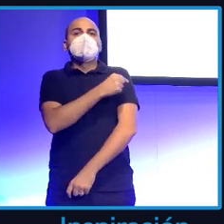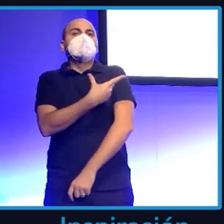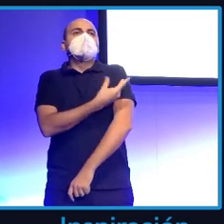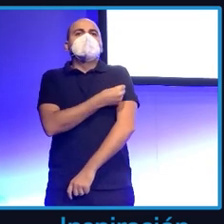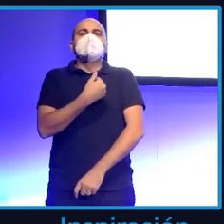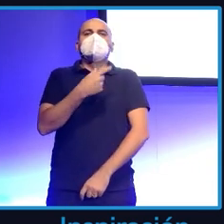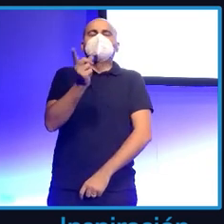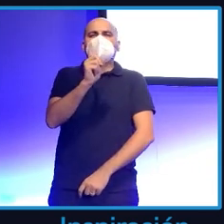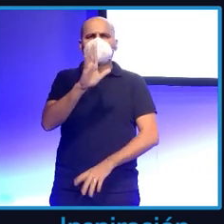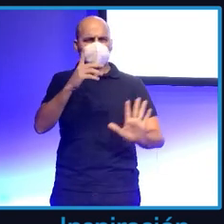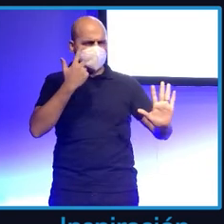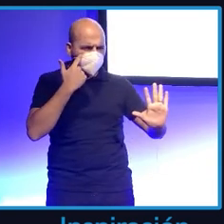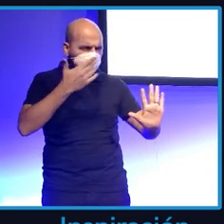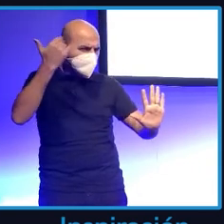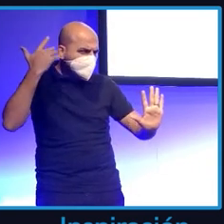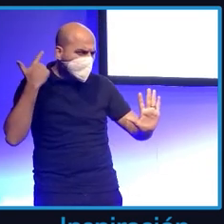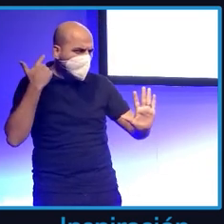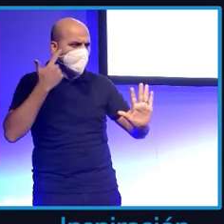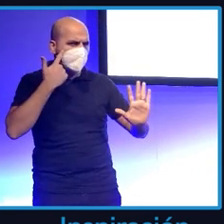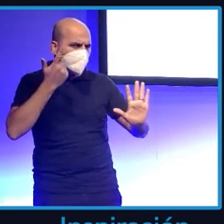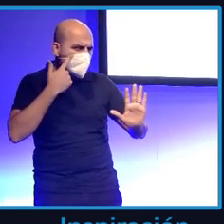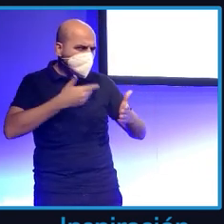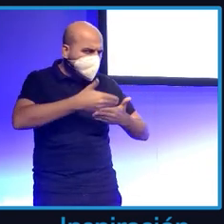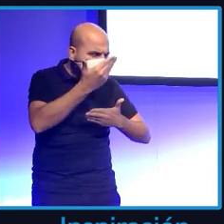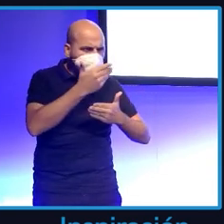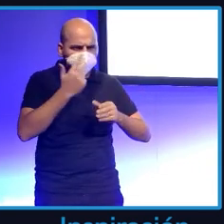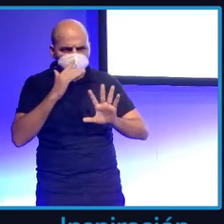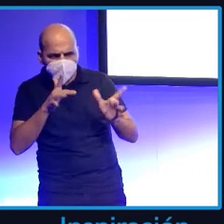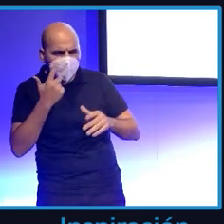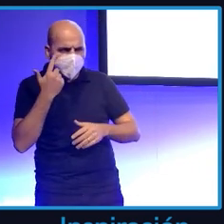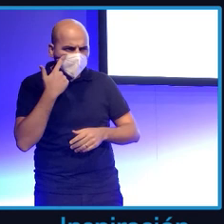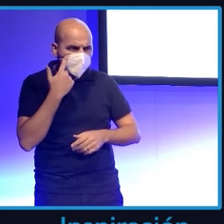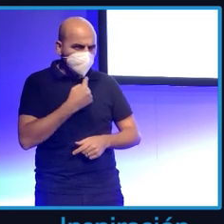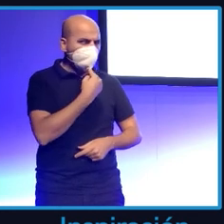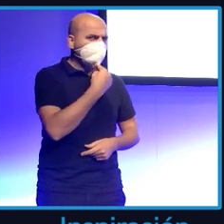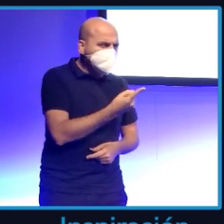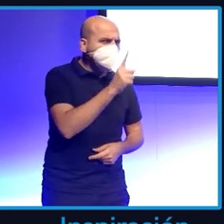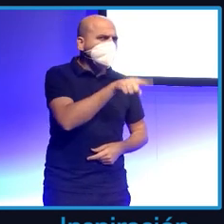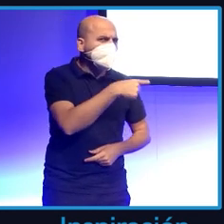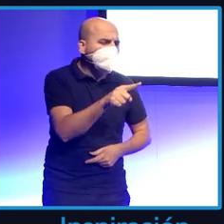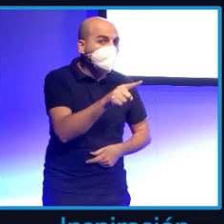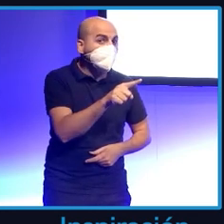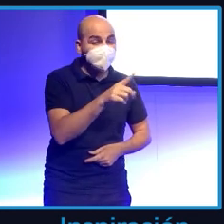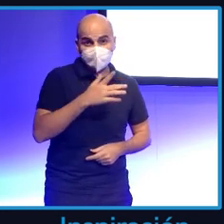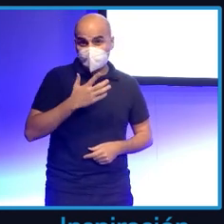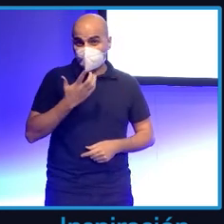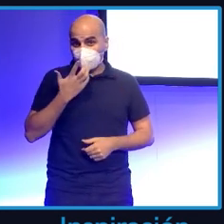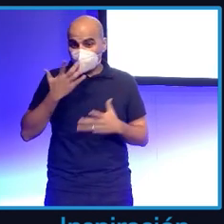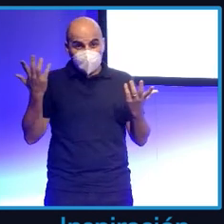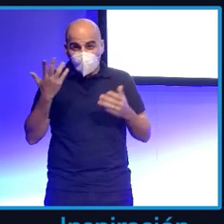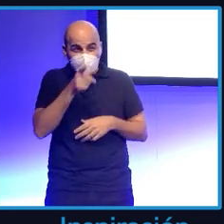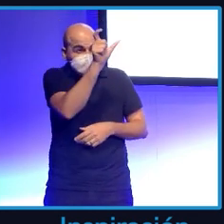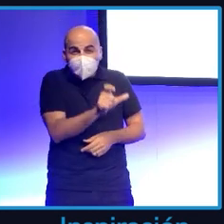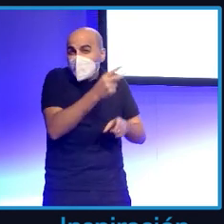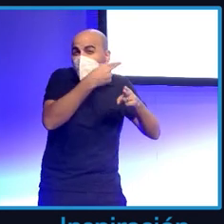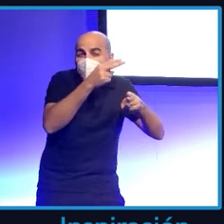algún medio de comunicación eso lo dijo o no. Podemos buscar, digamos, como hemeroteca de cualquier periodista, o sea, de cualquier político,